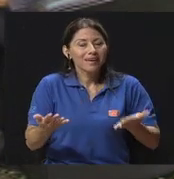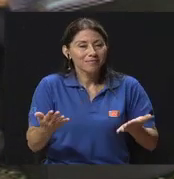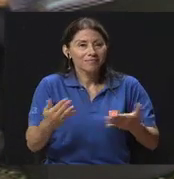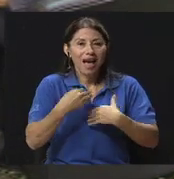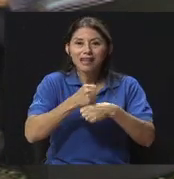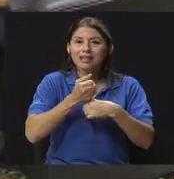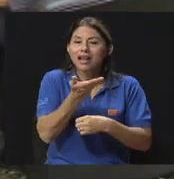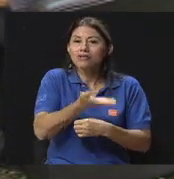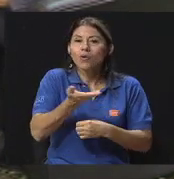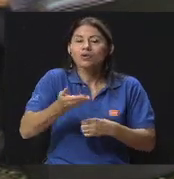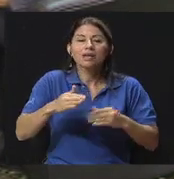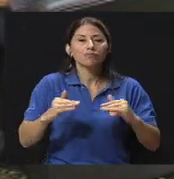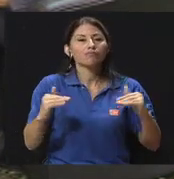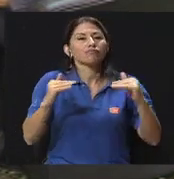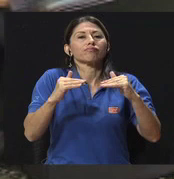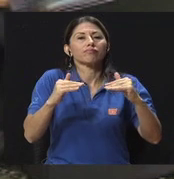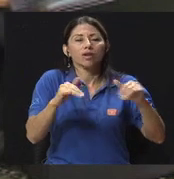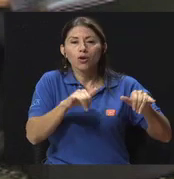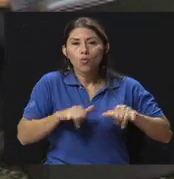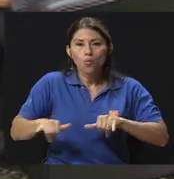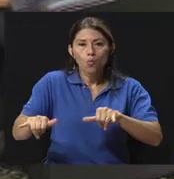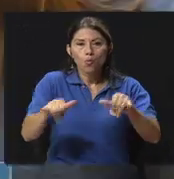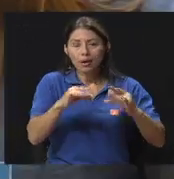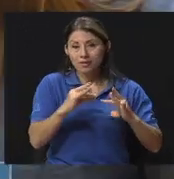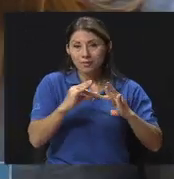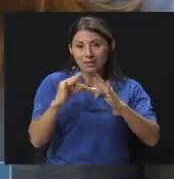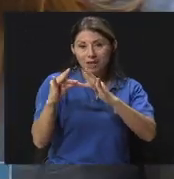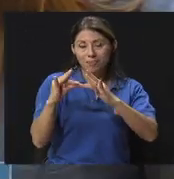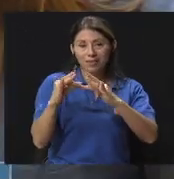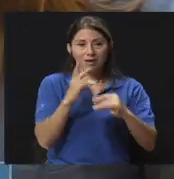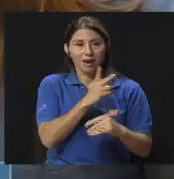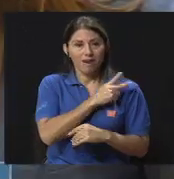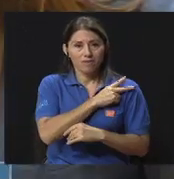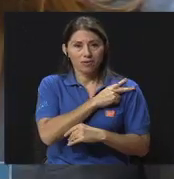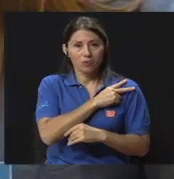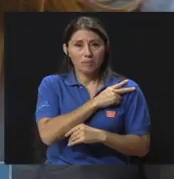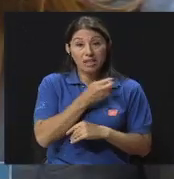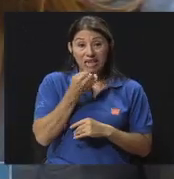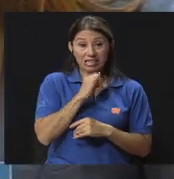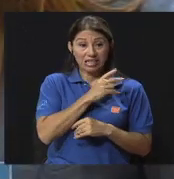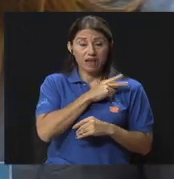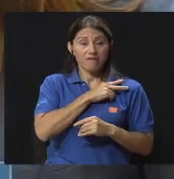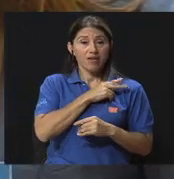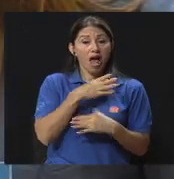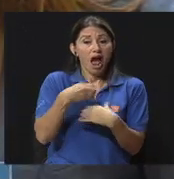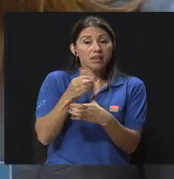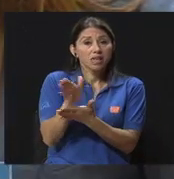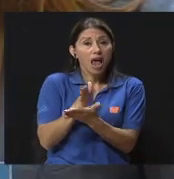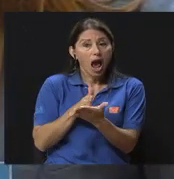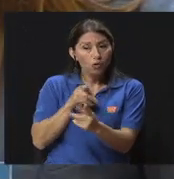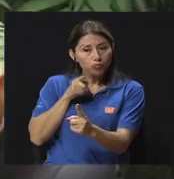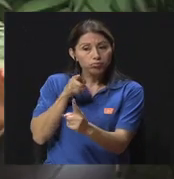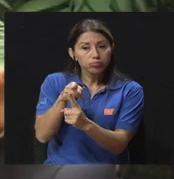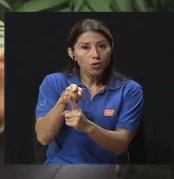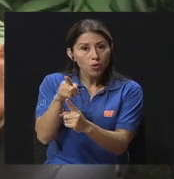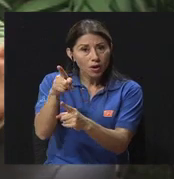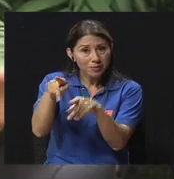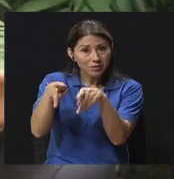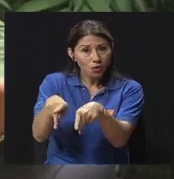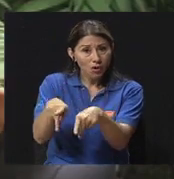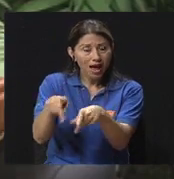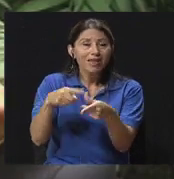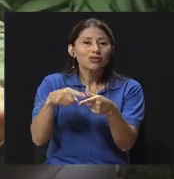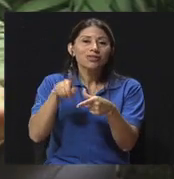de manera igual, sobre todo a nivel de jefatura, ¿verdad? Si hay un detalle con alguno de los colaboradores, tengo que tener claro que lo debo